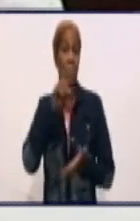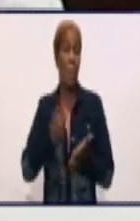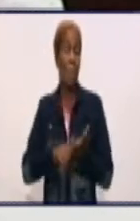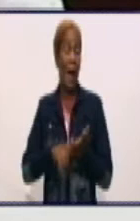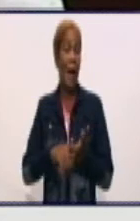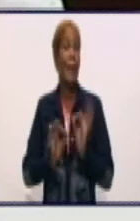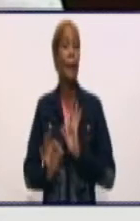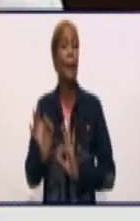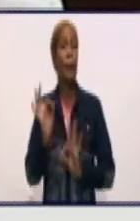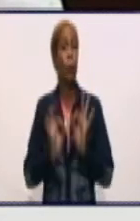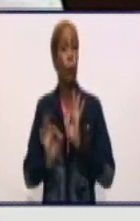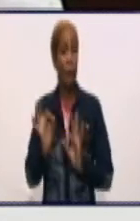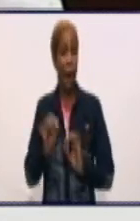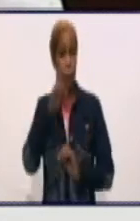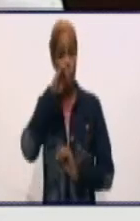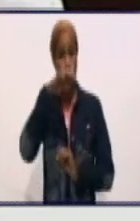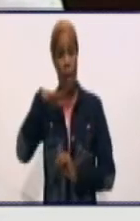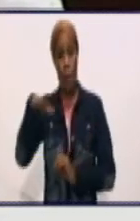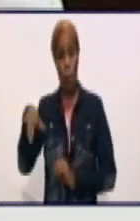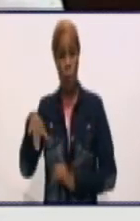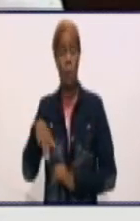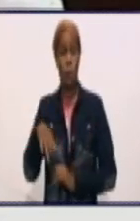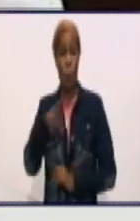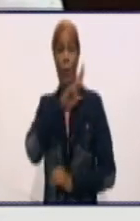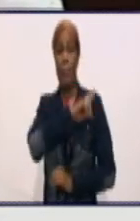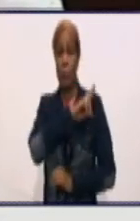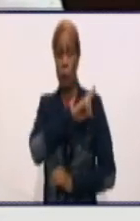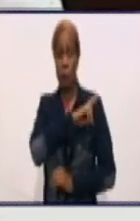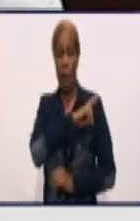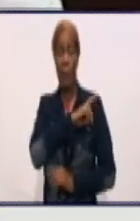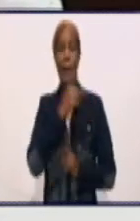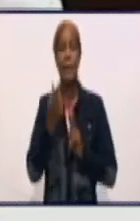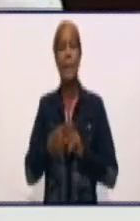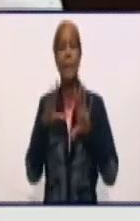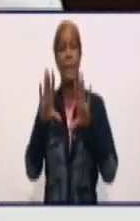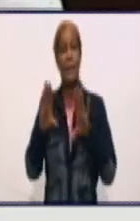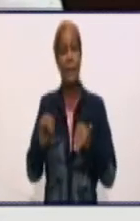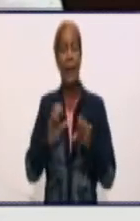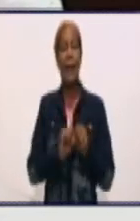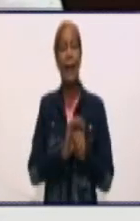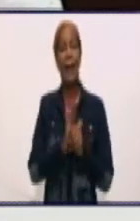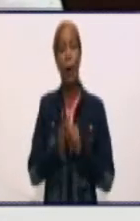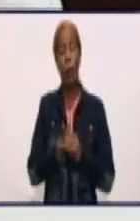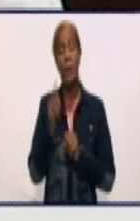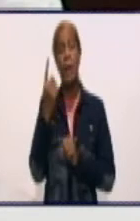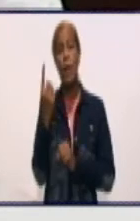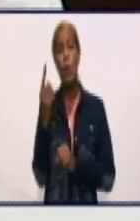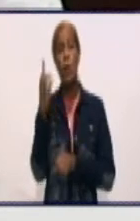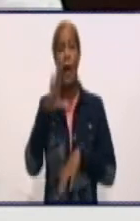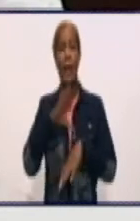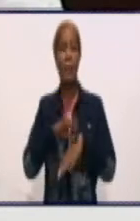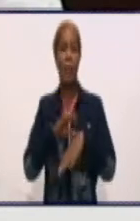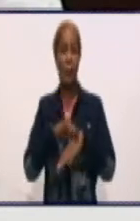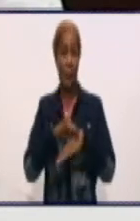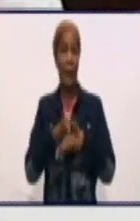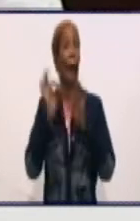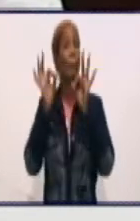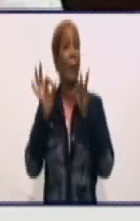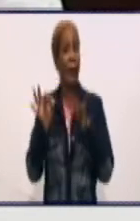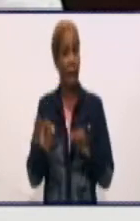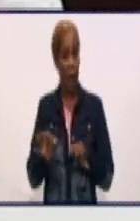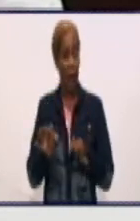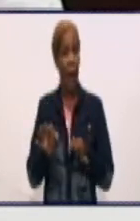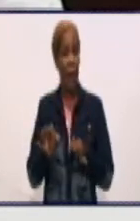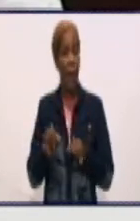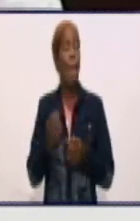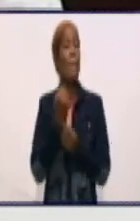niños. Tenemos que decir que la COVID es una enfermedad viral que está cobrando